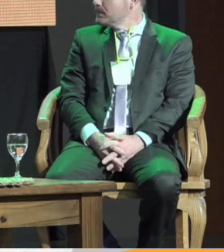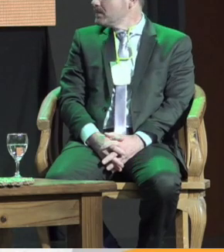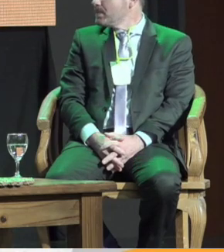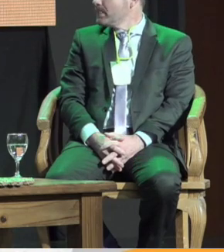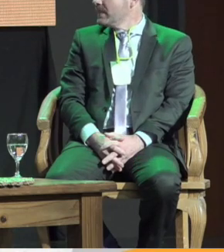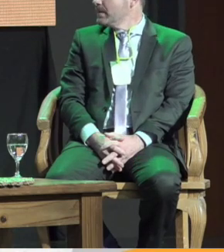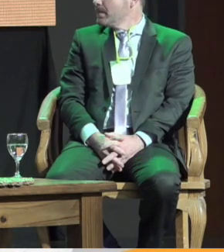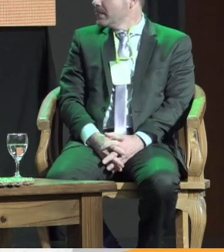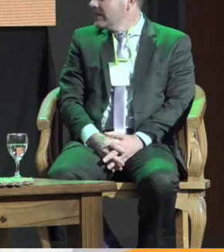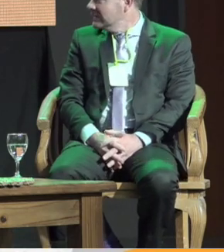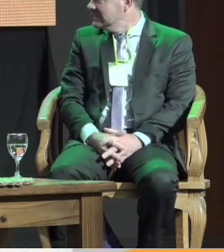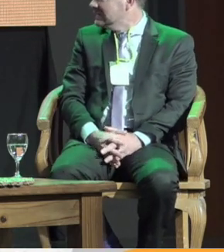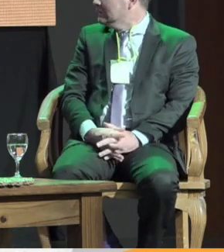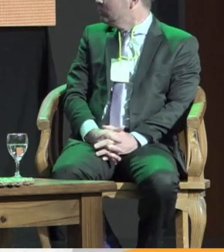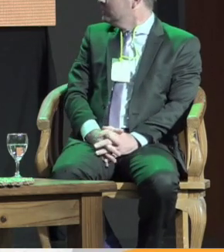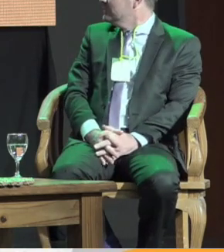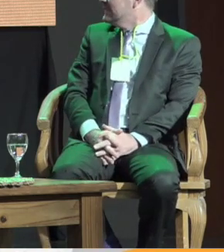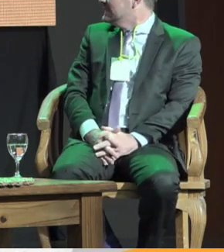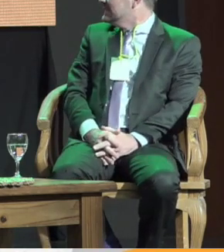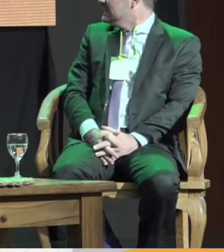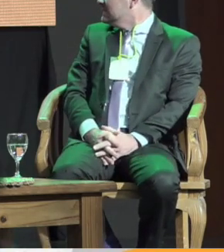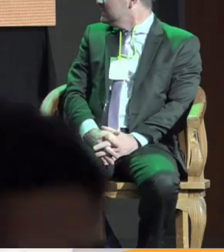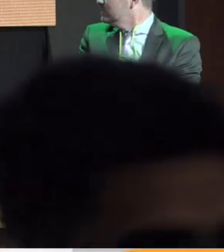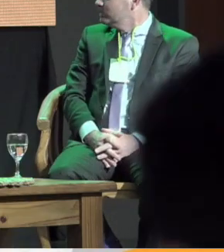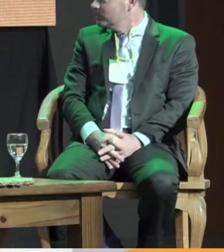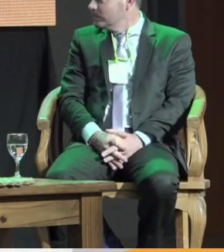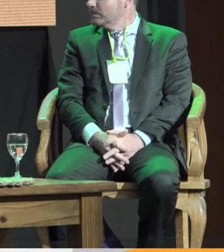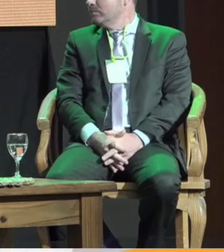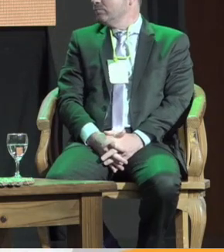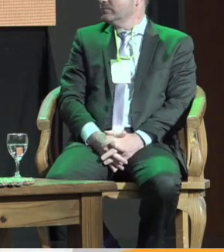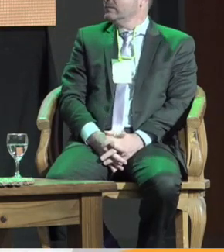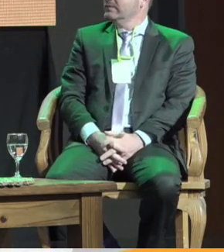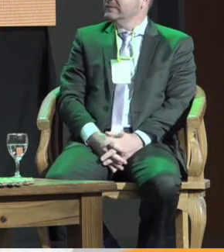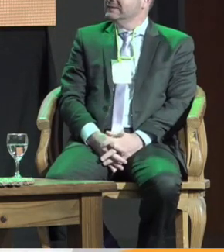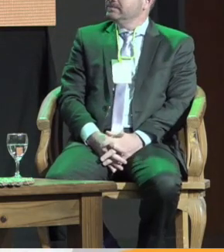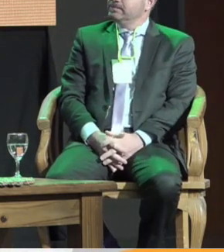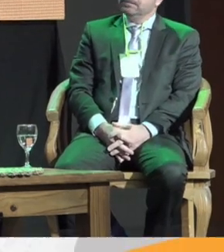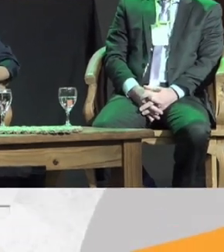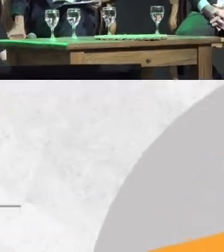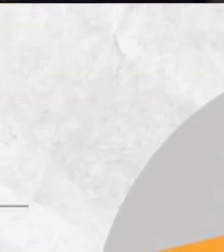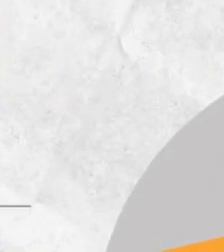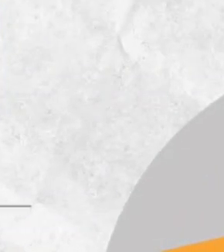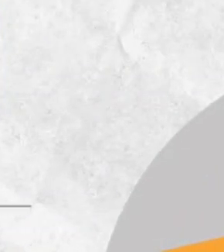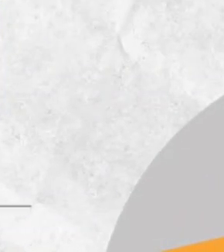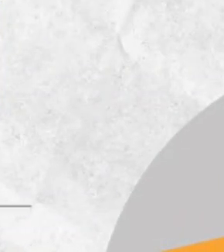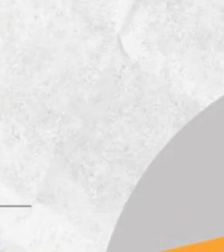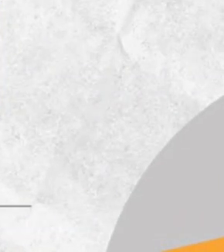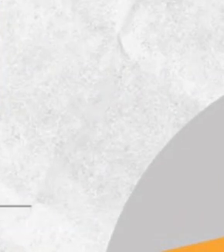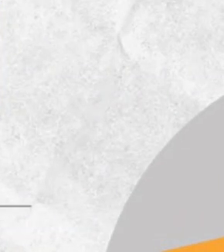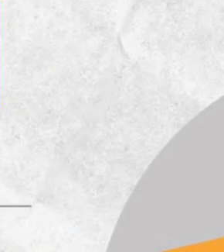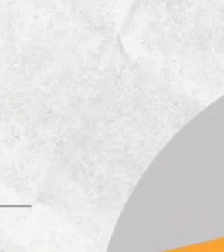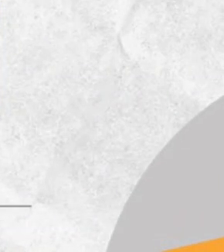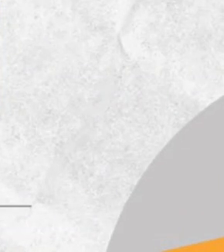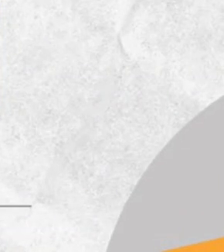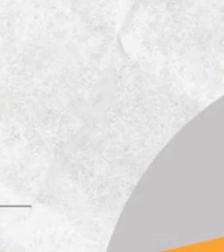subdirección de asuntos jurídicos en la Secretaría de Estado de Medio Ambiente de la provincia de Tucumán no obstante fui muchos años abogado de la Dirección de